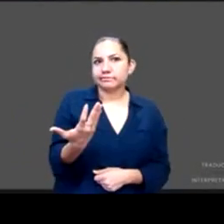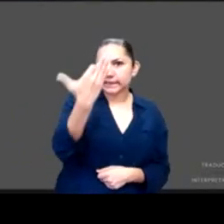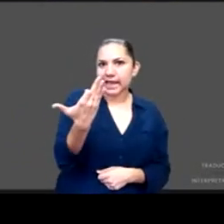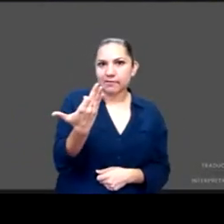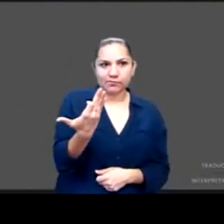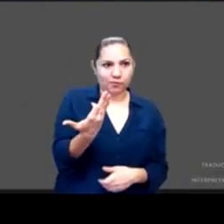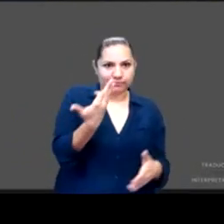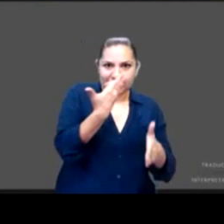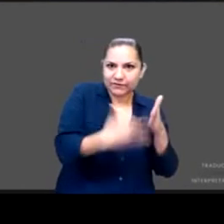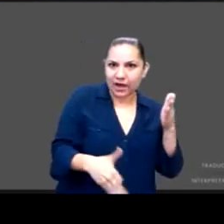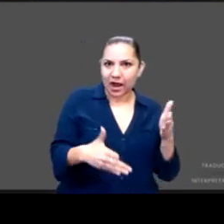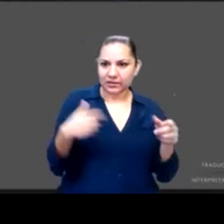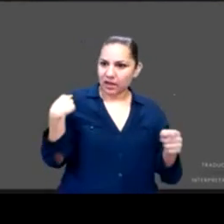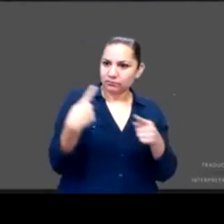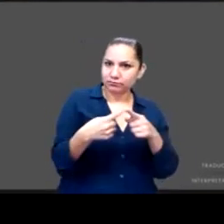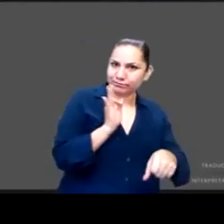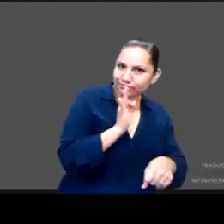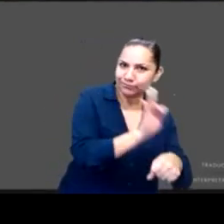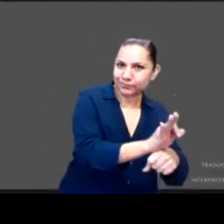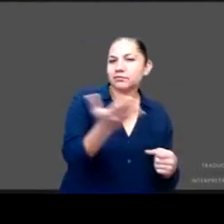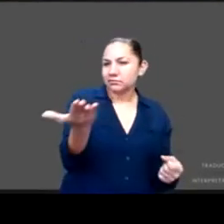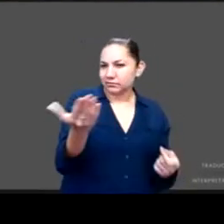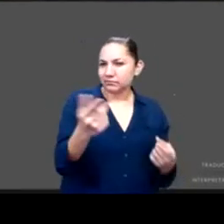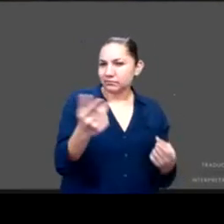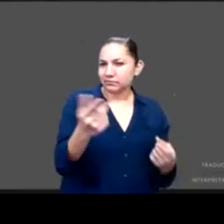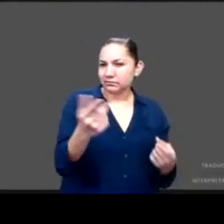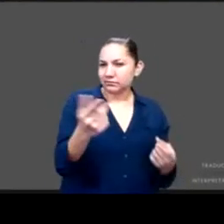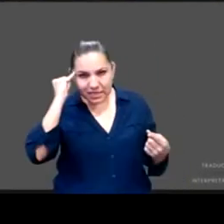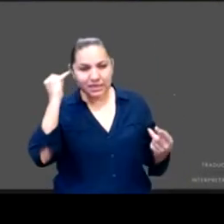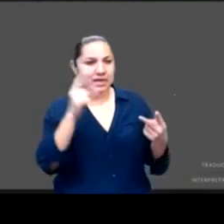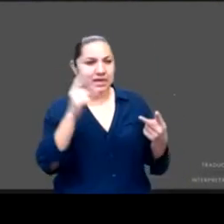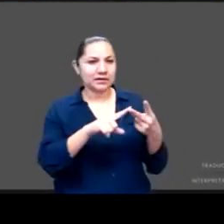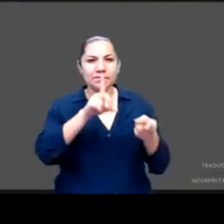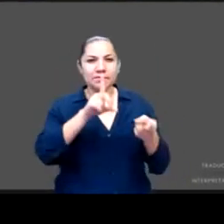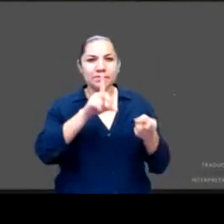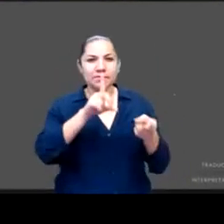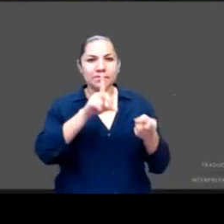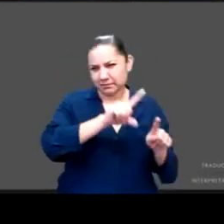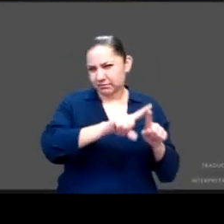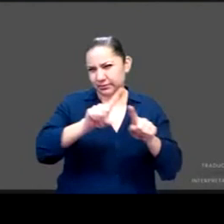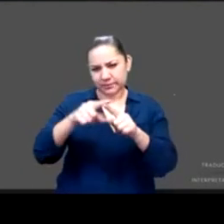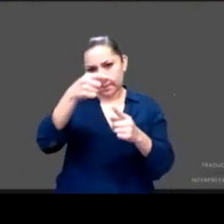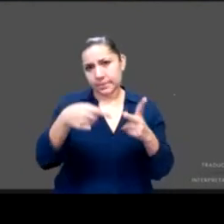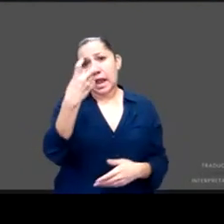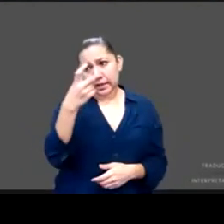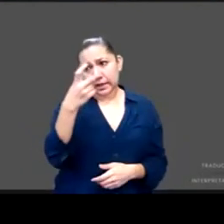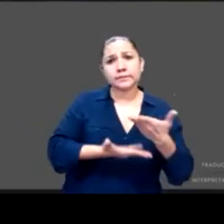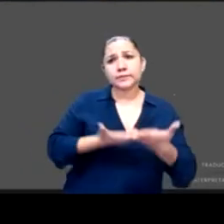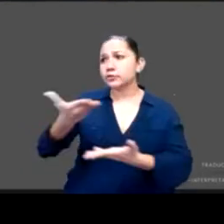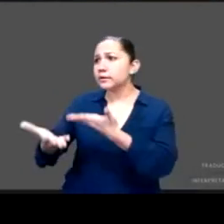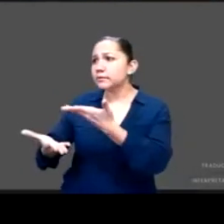indígenas o las niñas con discapacidades y realmente los servicios tienen que aterrizar en atender las necesidades